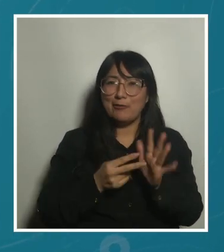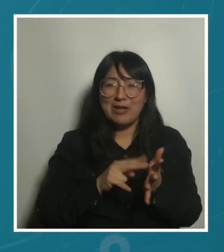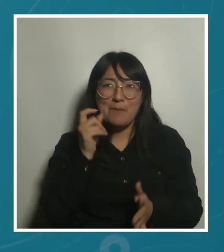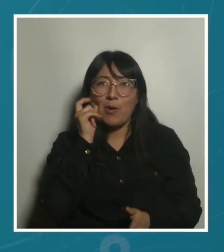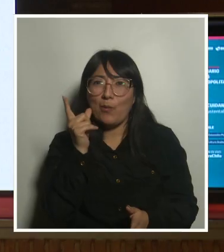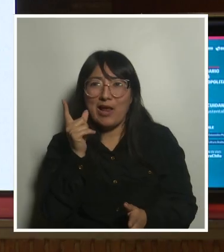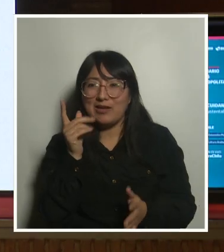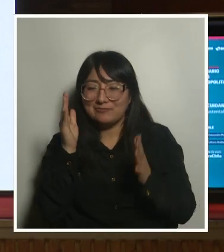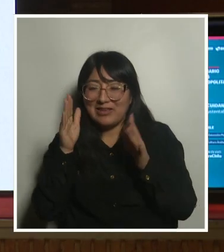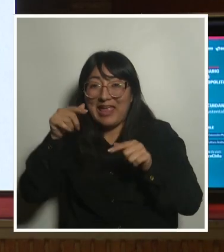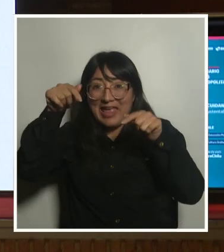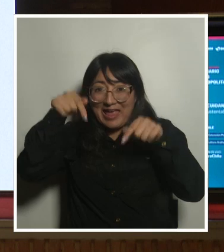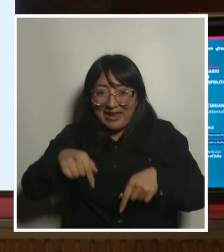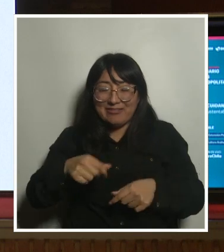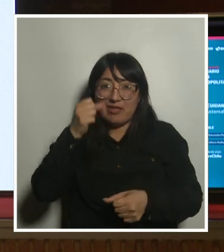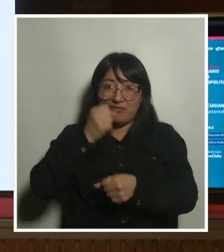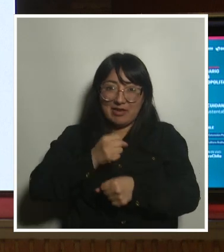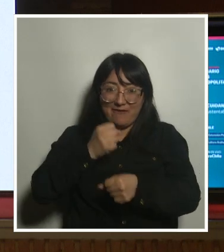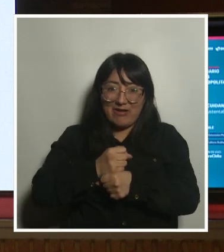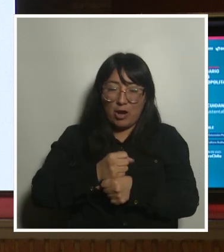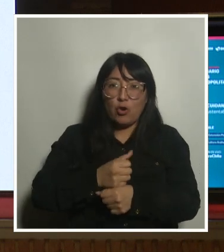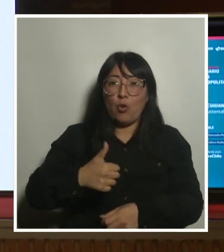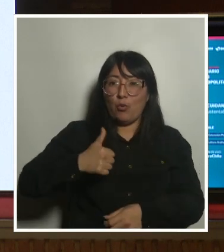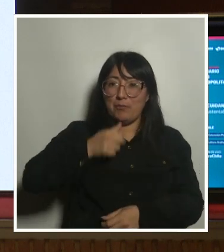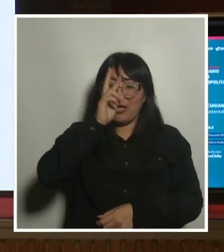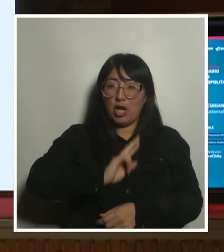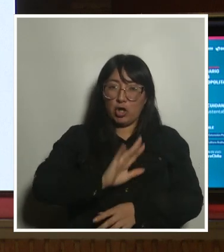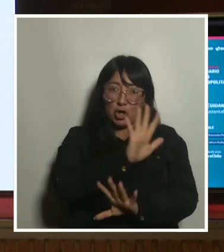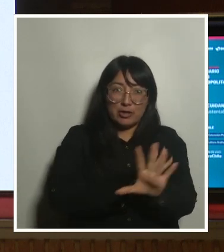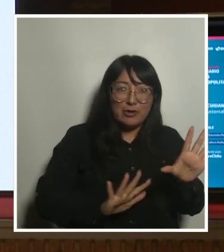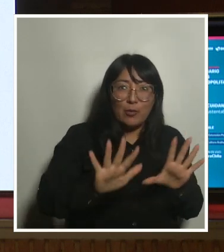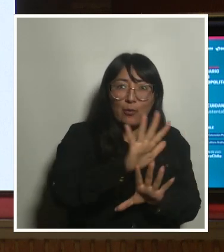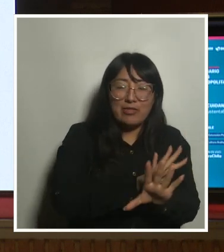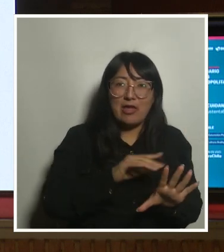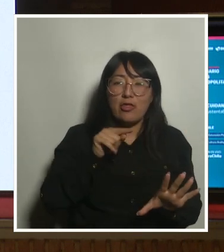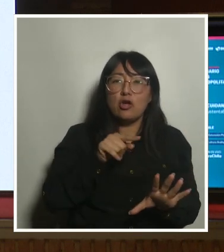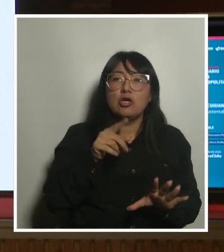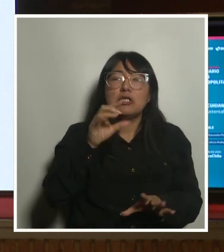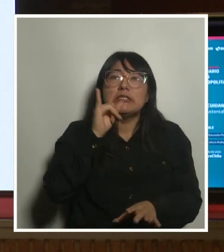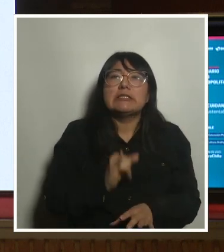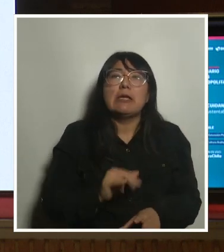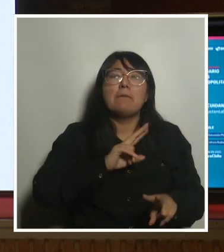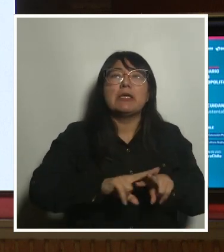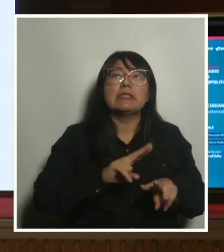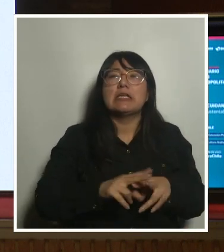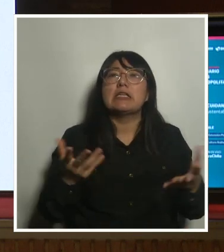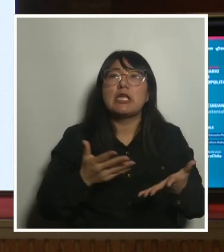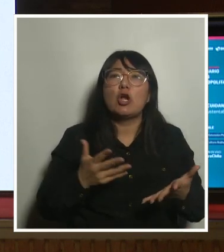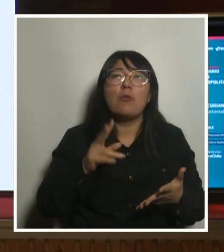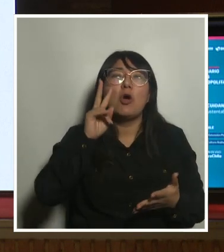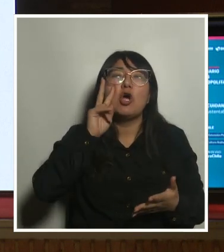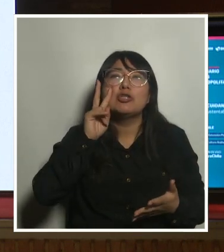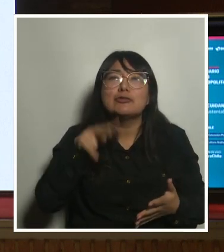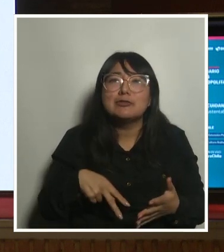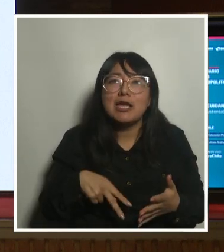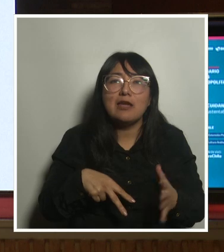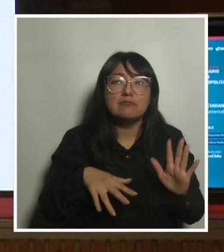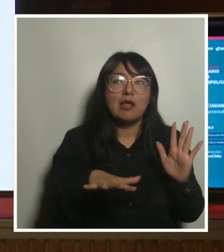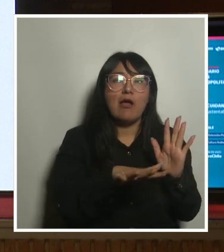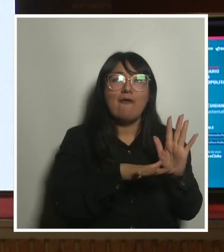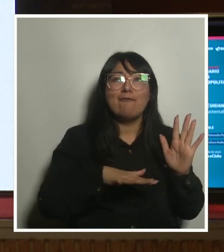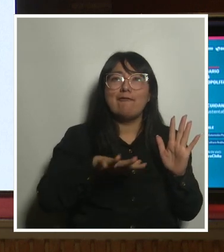este trabajo de cuidados o esta distribución asimétrica se hace sin tener unas condiciones mínimas